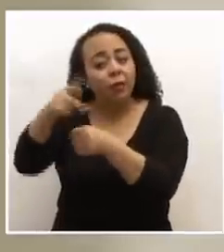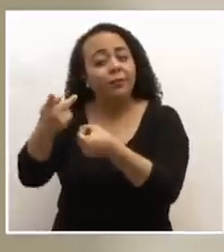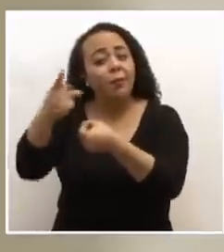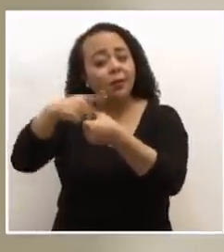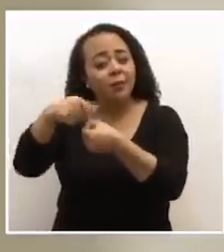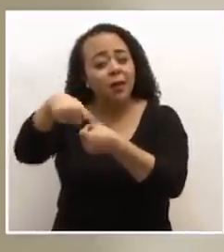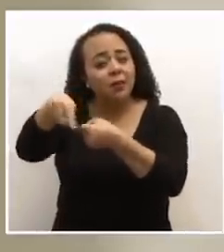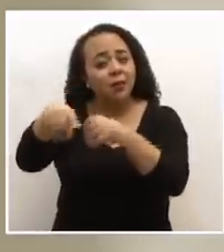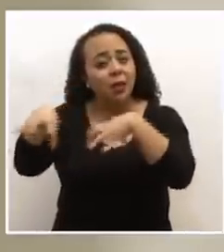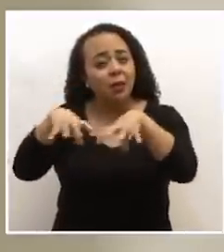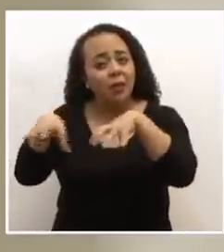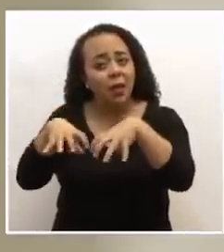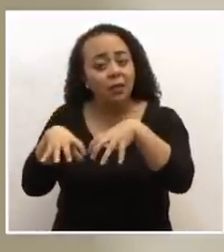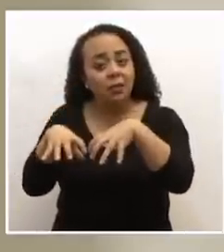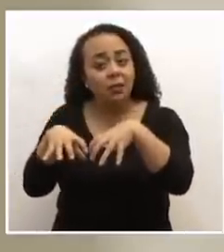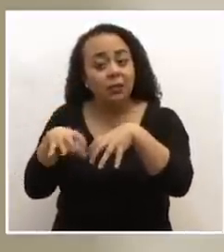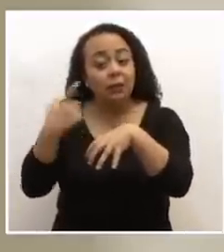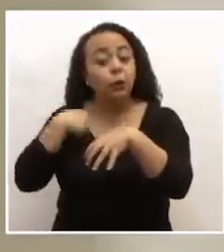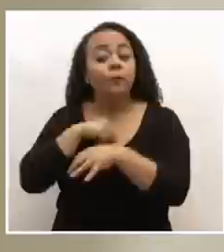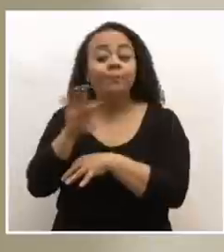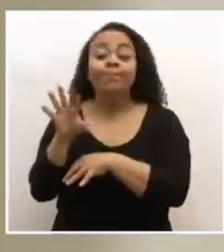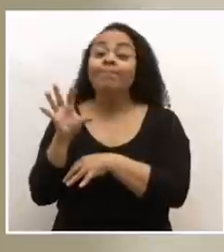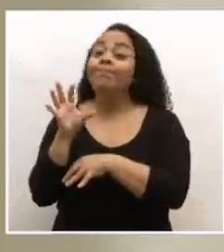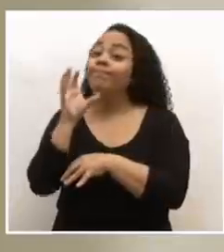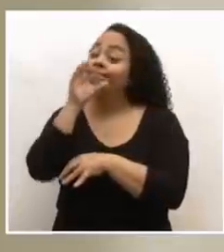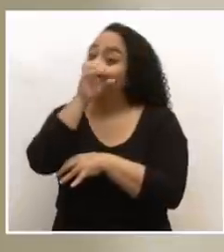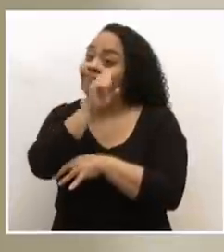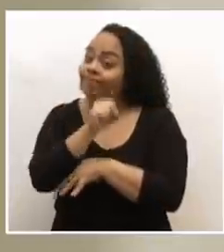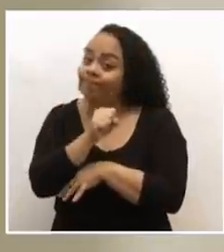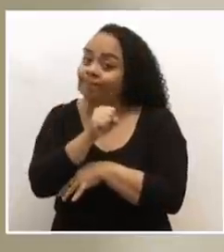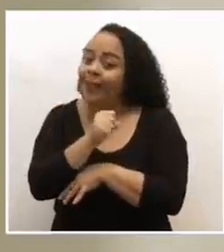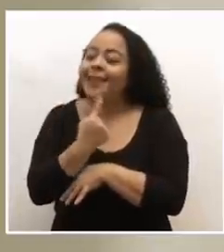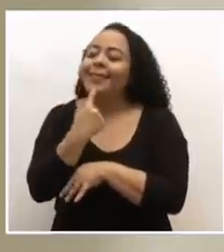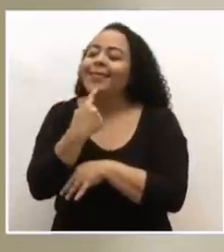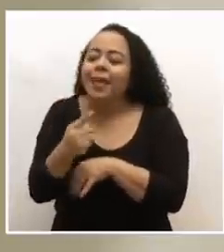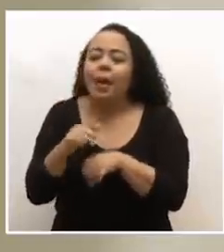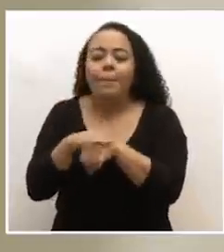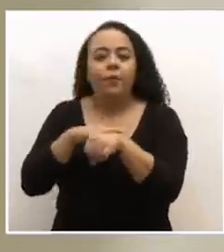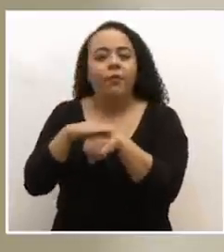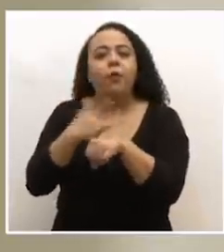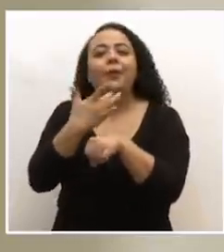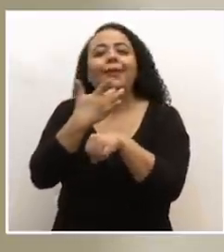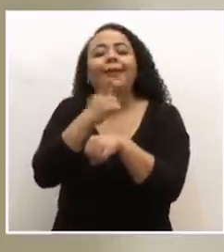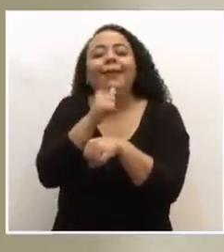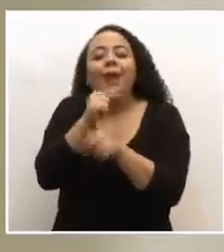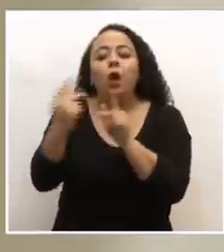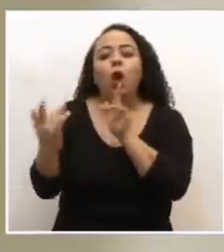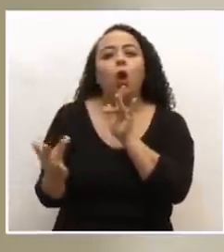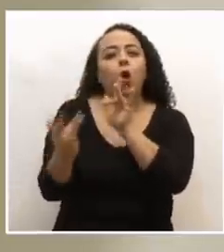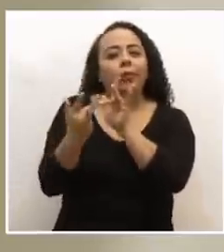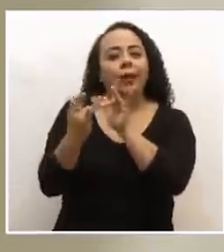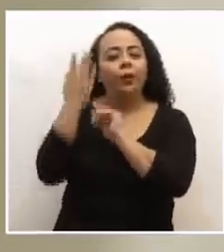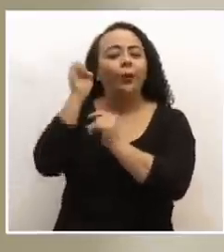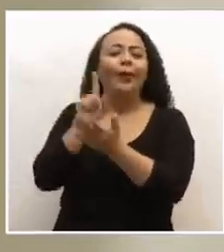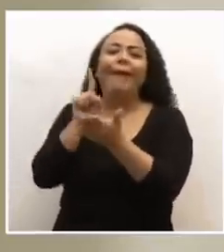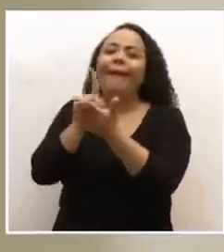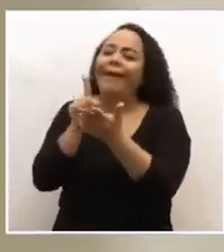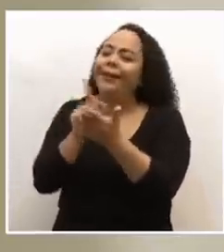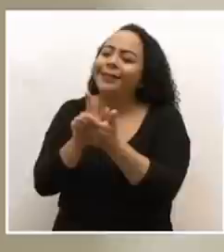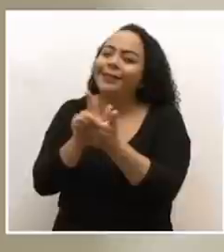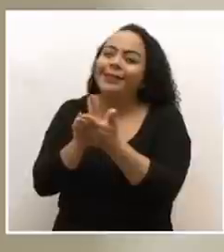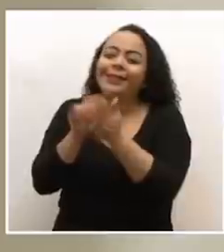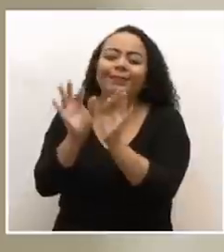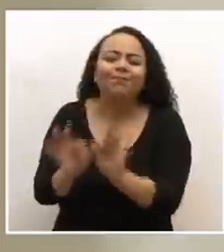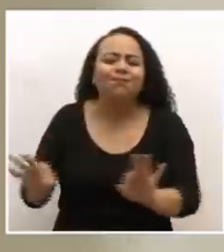actividades, eventualmente si encontramos que se han hecho, digan quiénes han estado en contacto cercano, porque esto es la clave de la